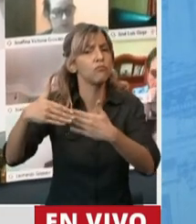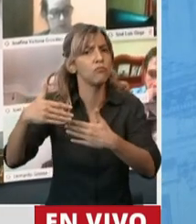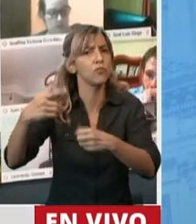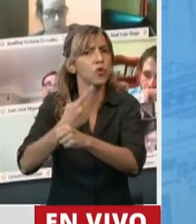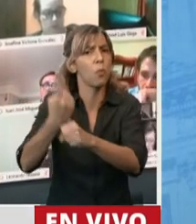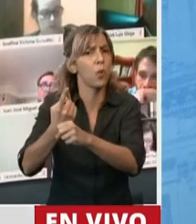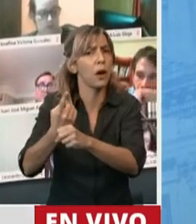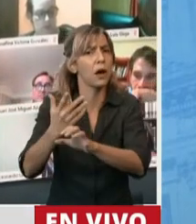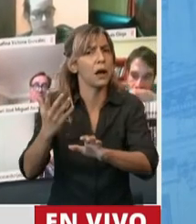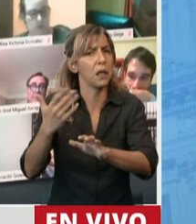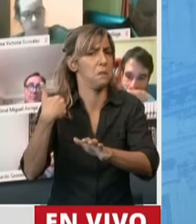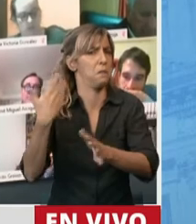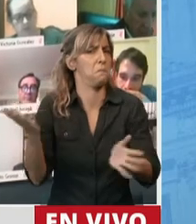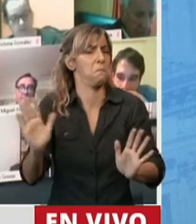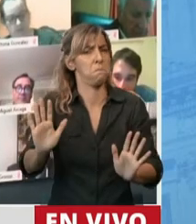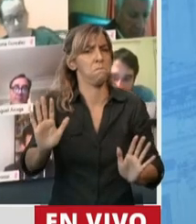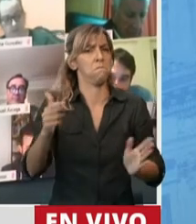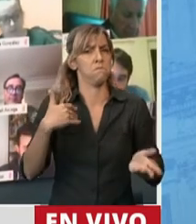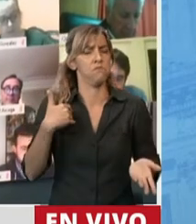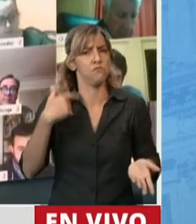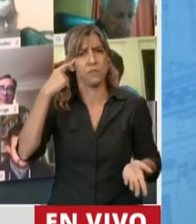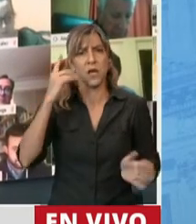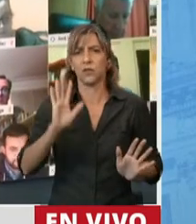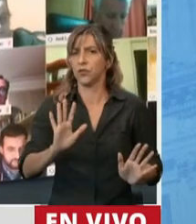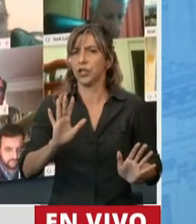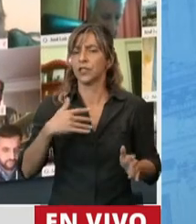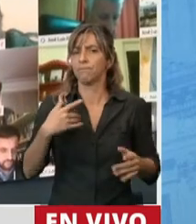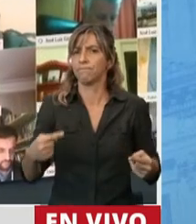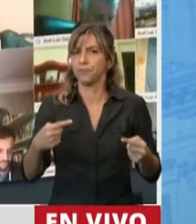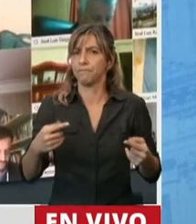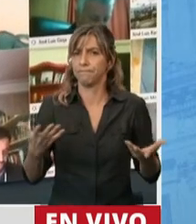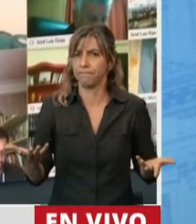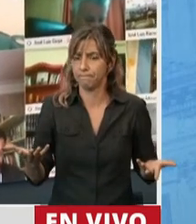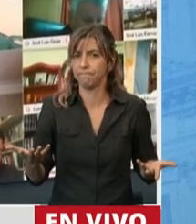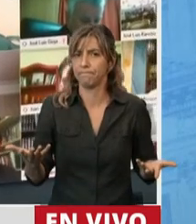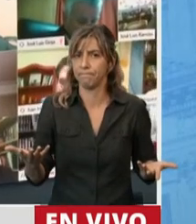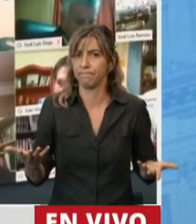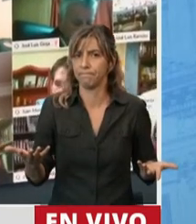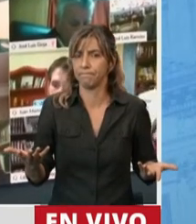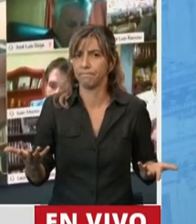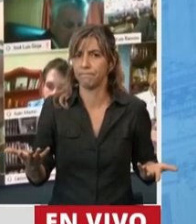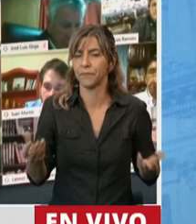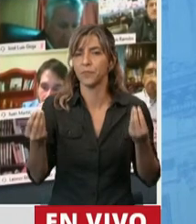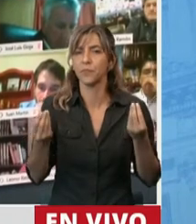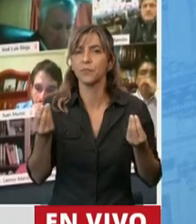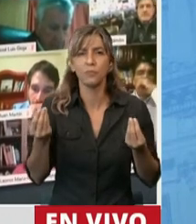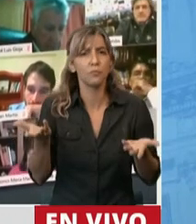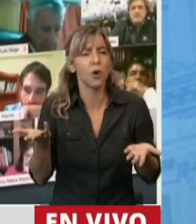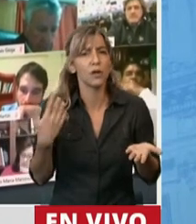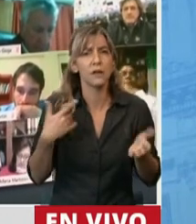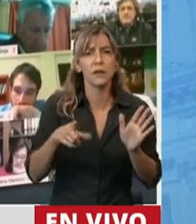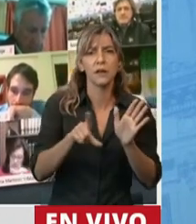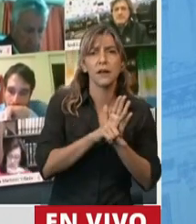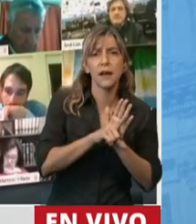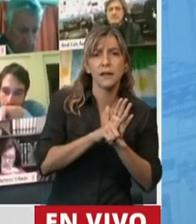advierto que existe una inconsistencia. ¿Es federal la ley